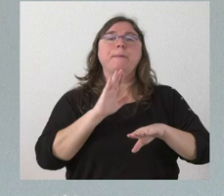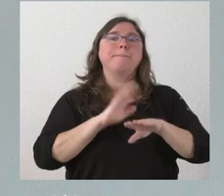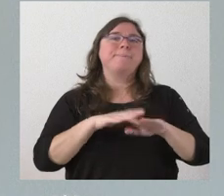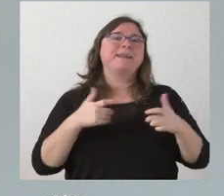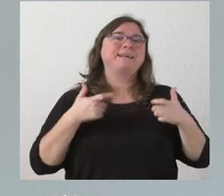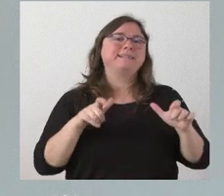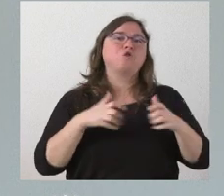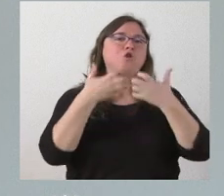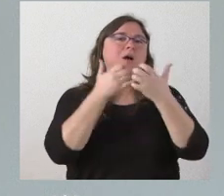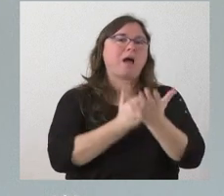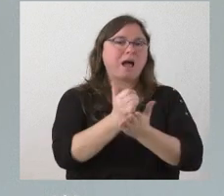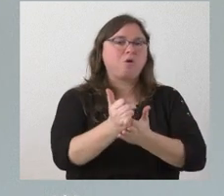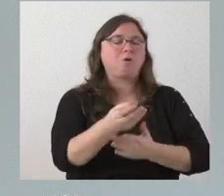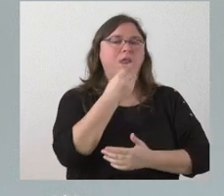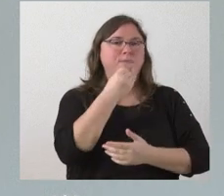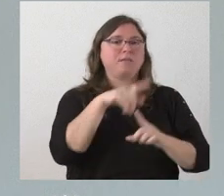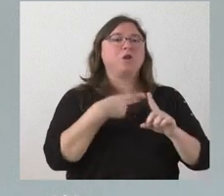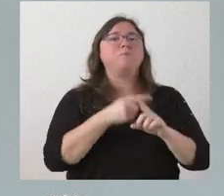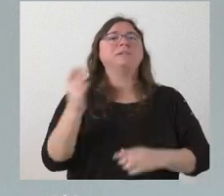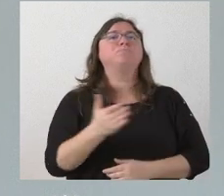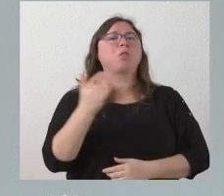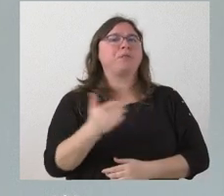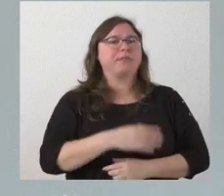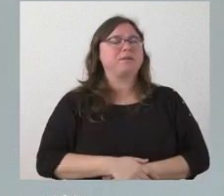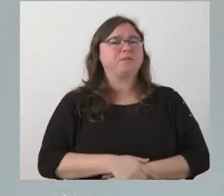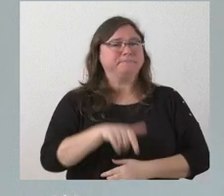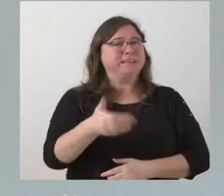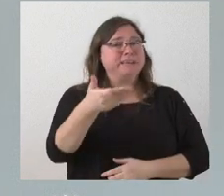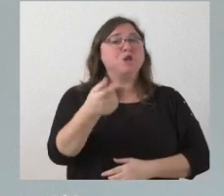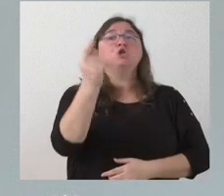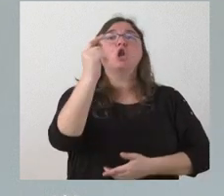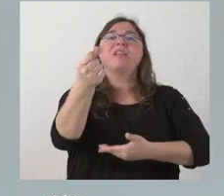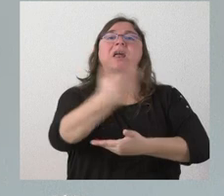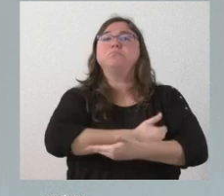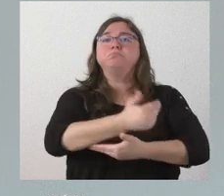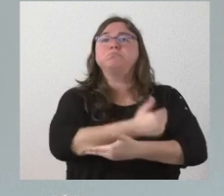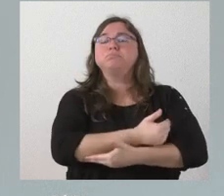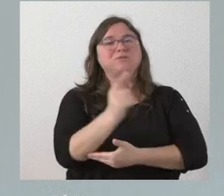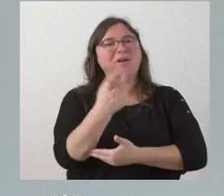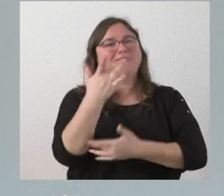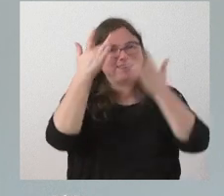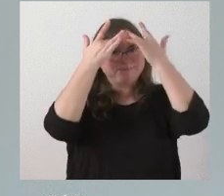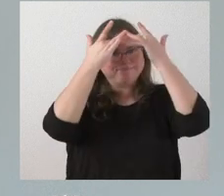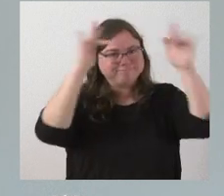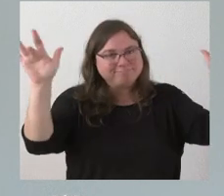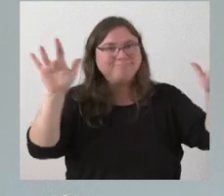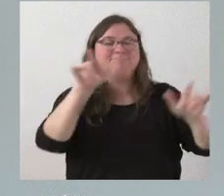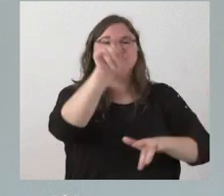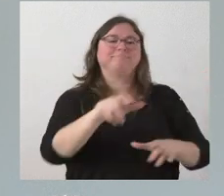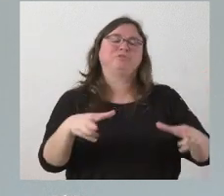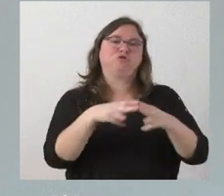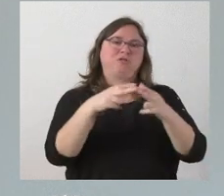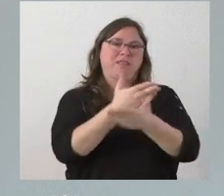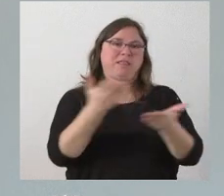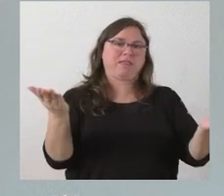agroalimentario como para los sectores productivos lo relevante en este asunto no es solo que se recaude mucho dinero sino concienciar y sensibilizar al conjunto de la población sobre esta cuestión